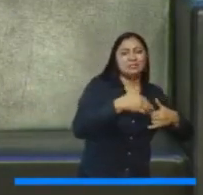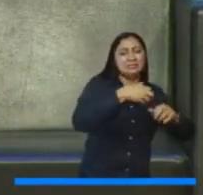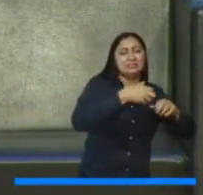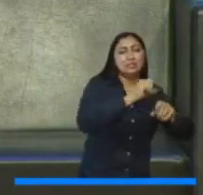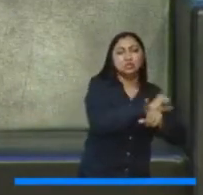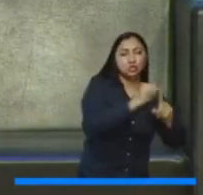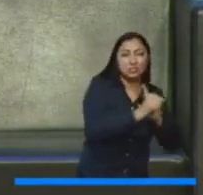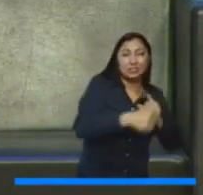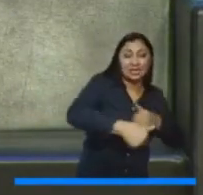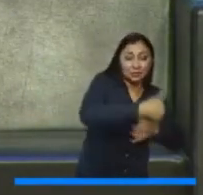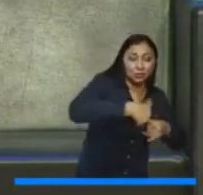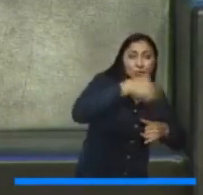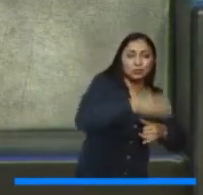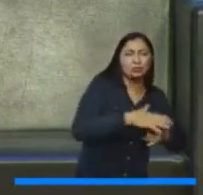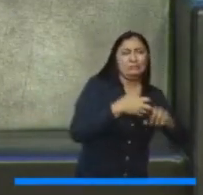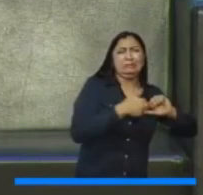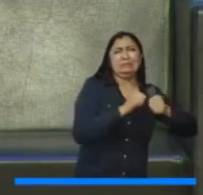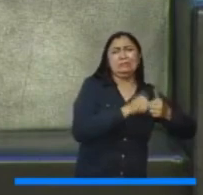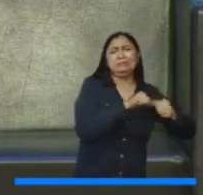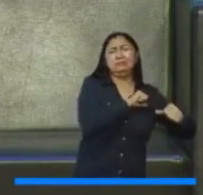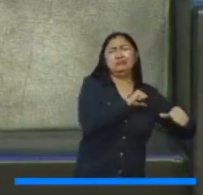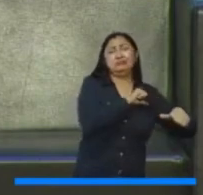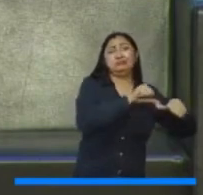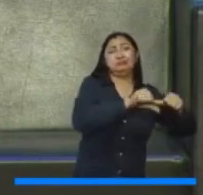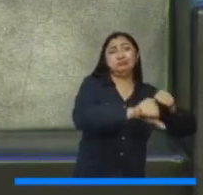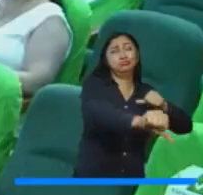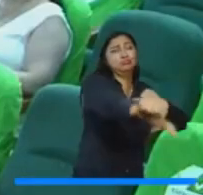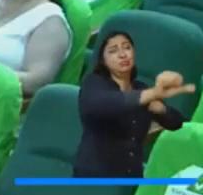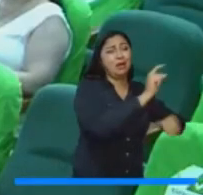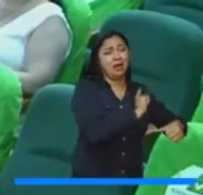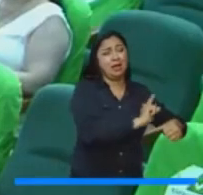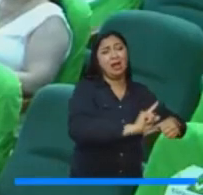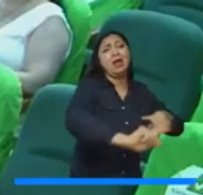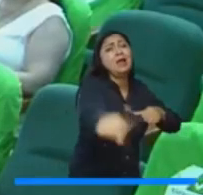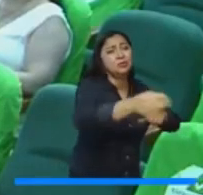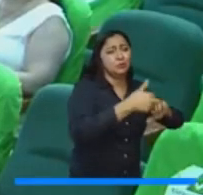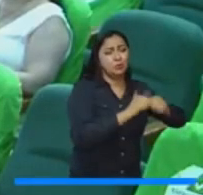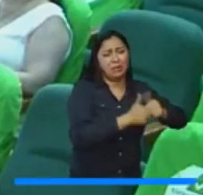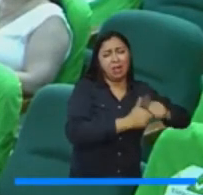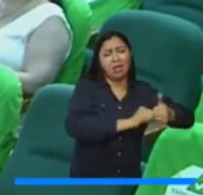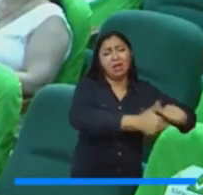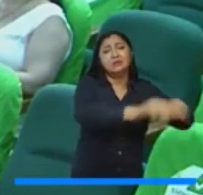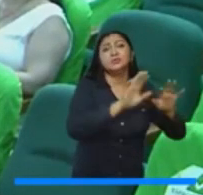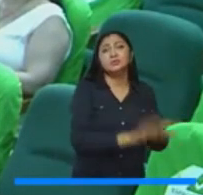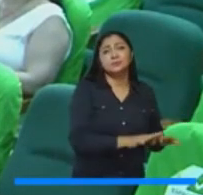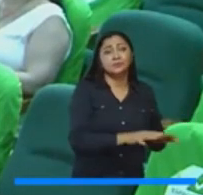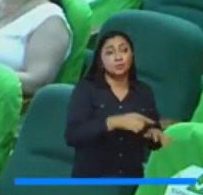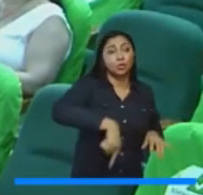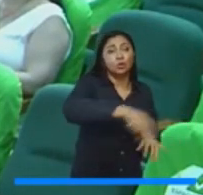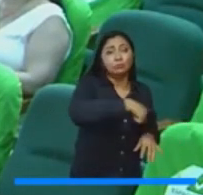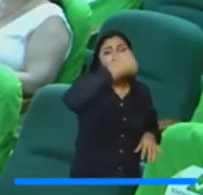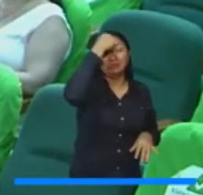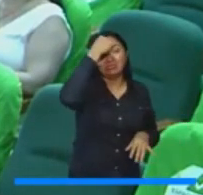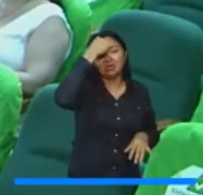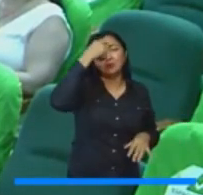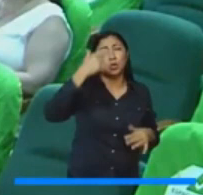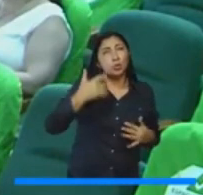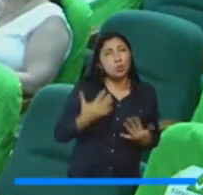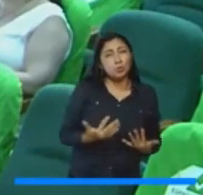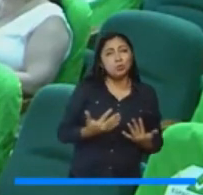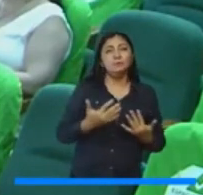donde en el imaginario y en la subjetividad hemos creído que la única forma de dirimir las